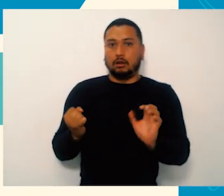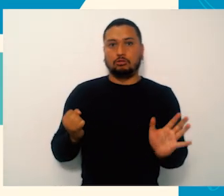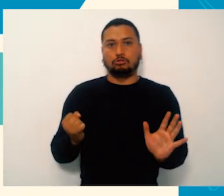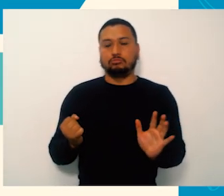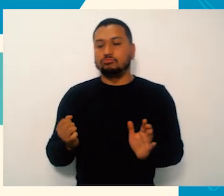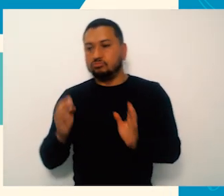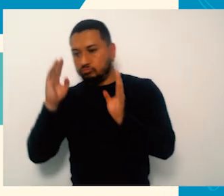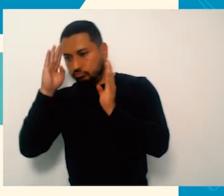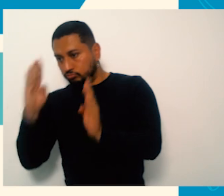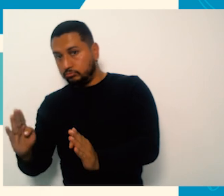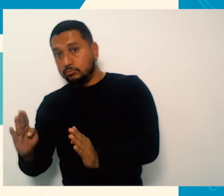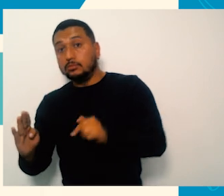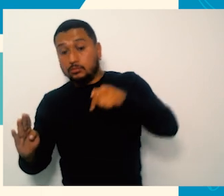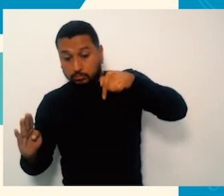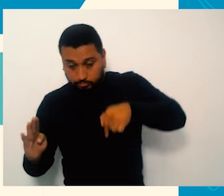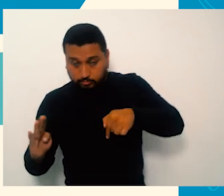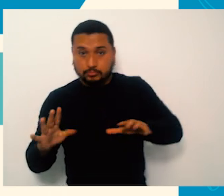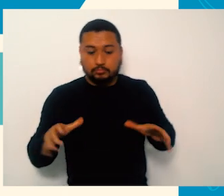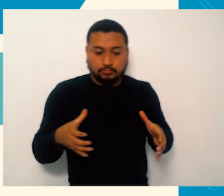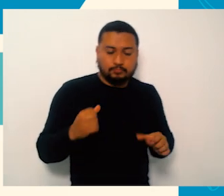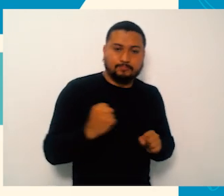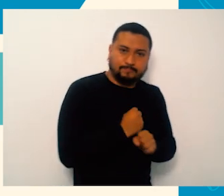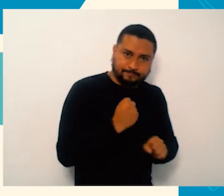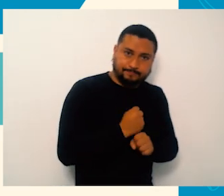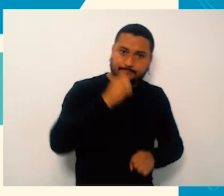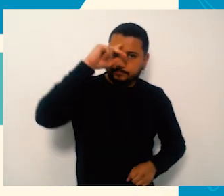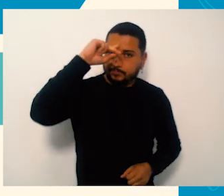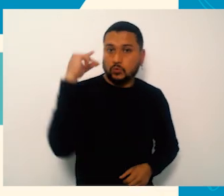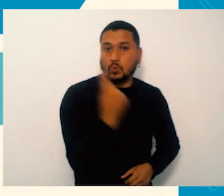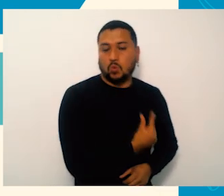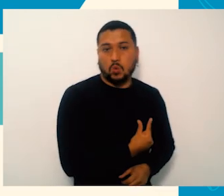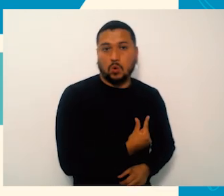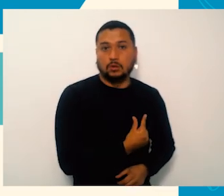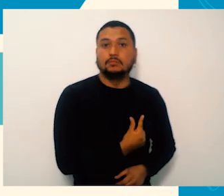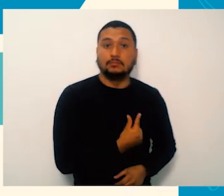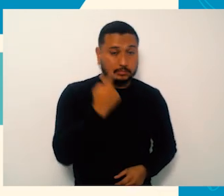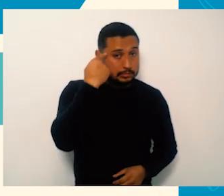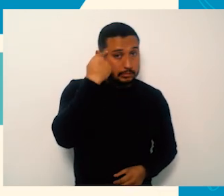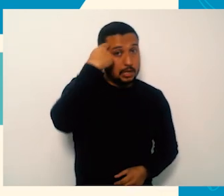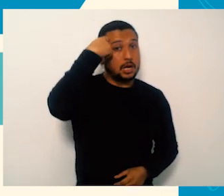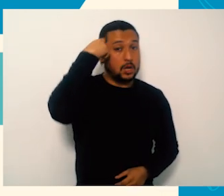que nos pare. Y vamos por ese camino, vamos por el tema de habilitación.